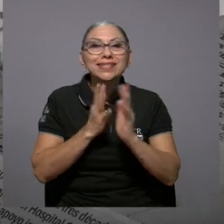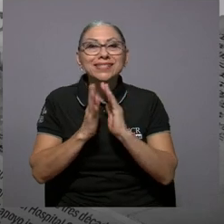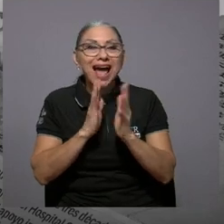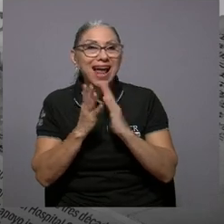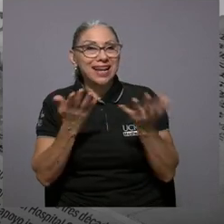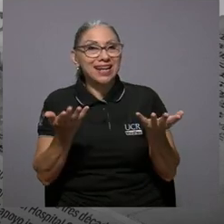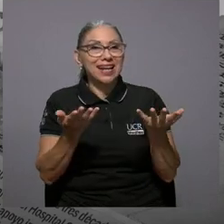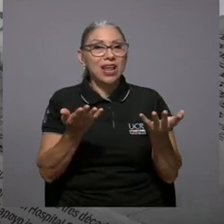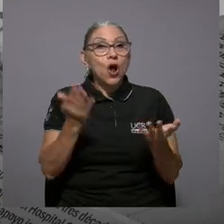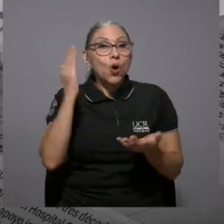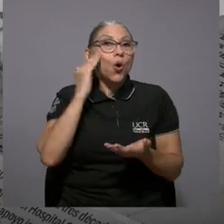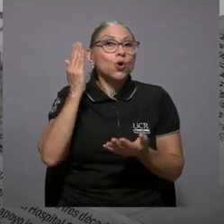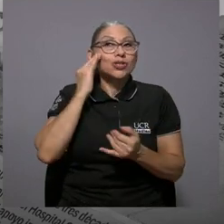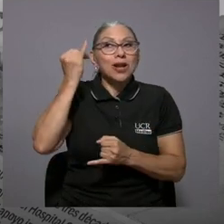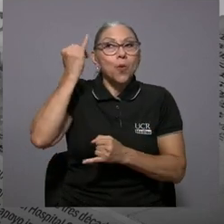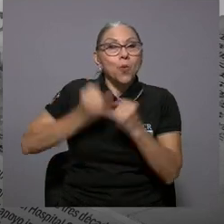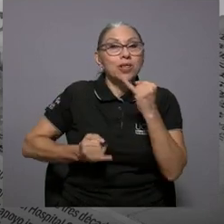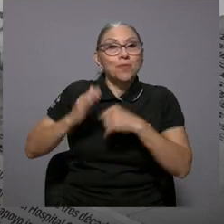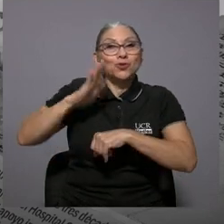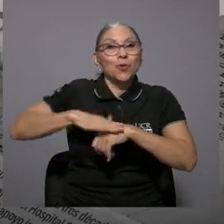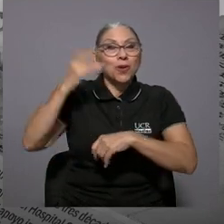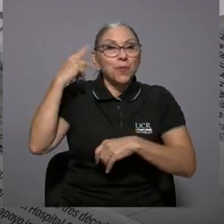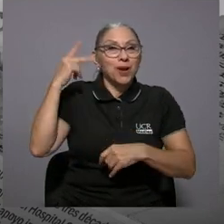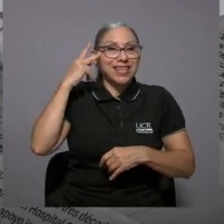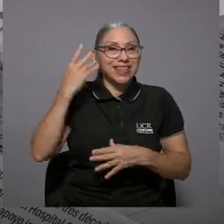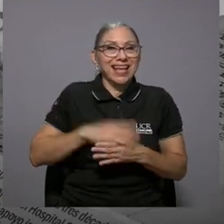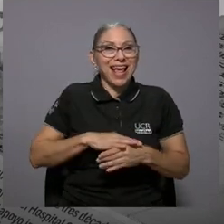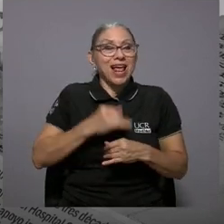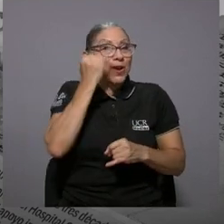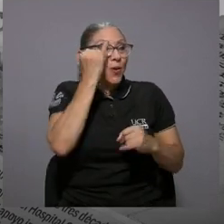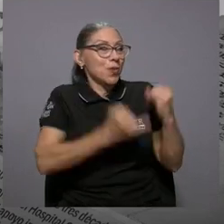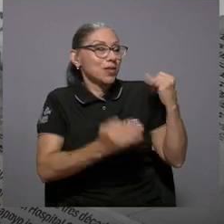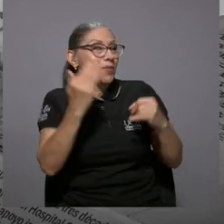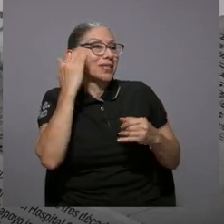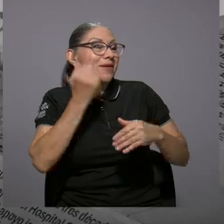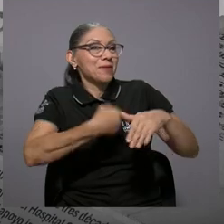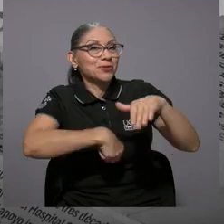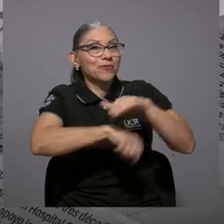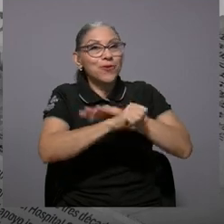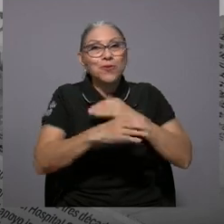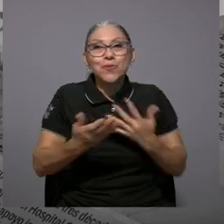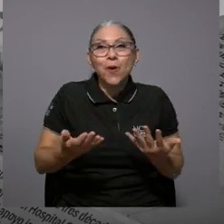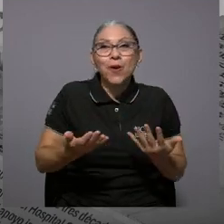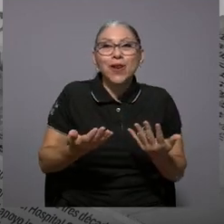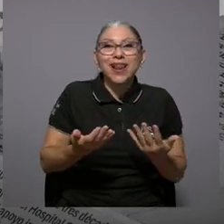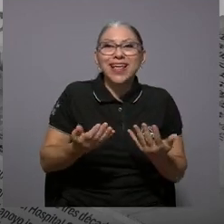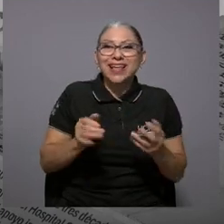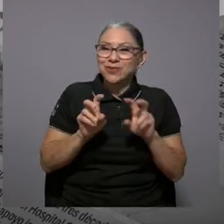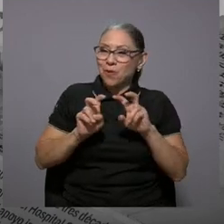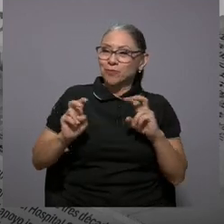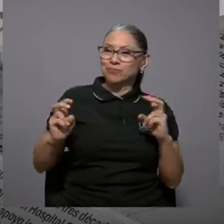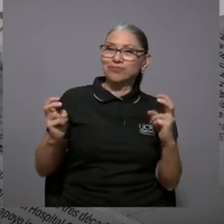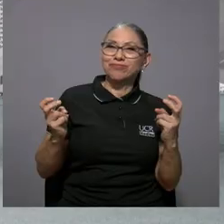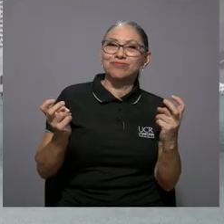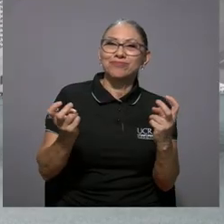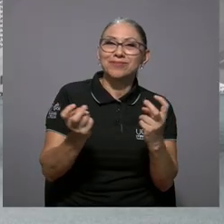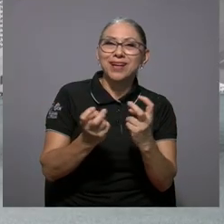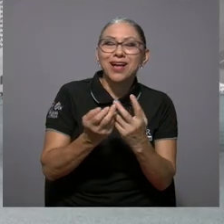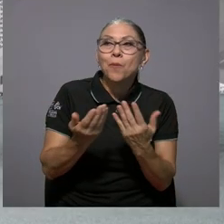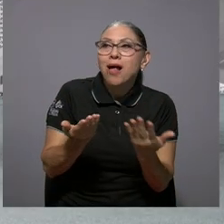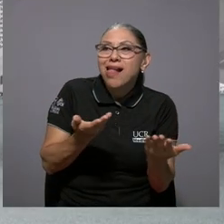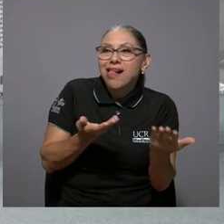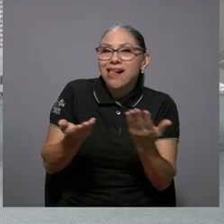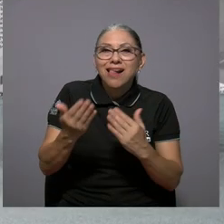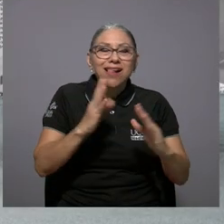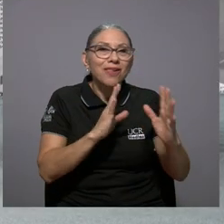conversar el conocer lo último que sabemos sobre política lo último que sabemos sobre fútbol lo